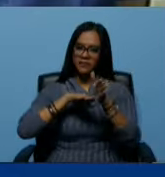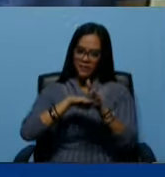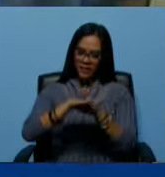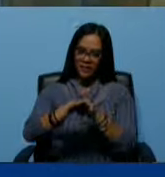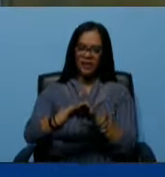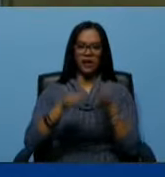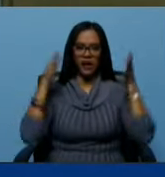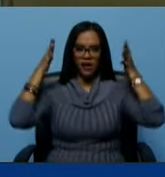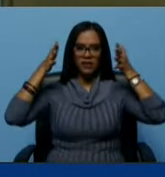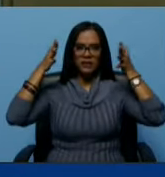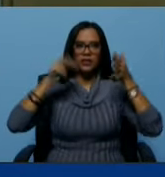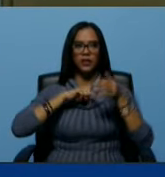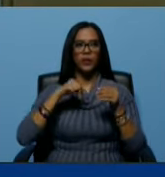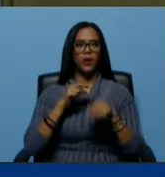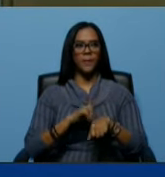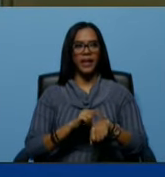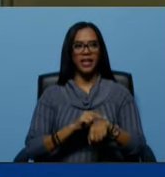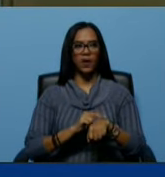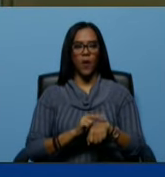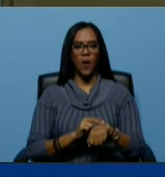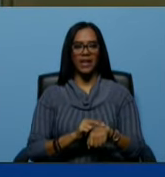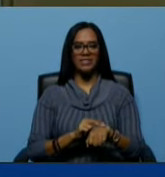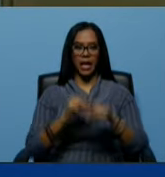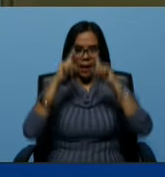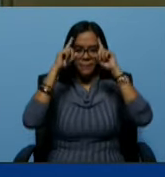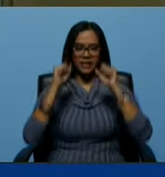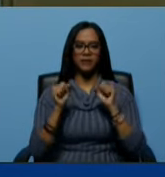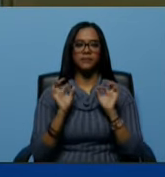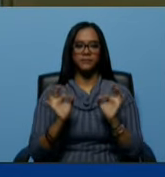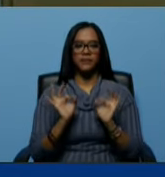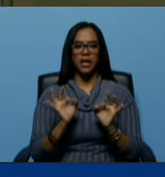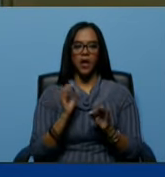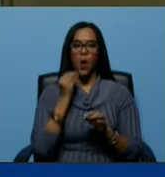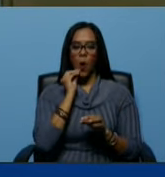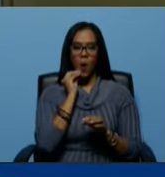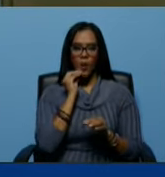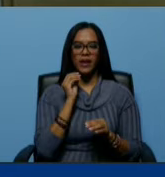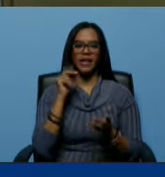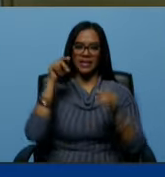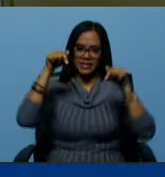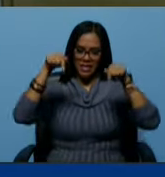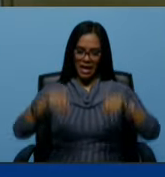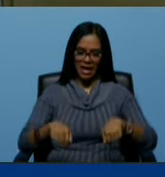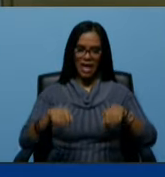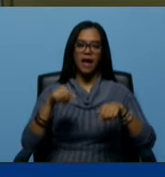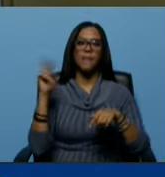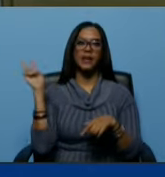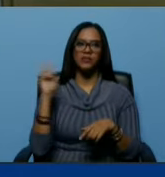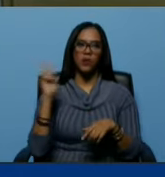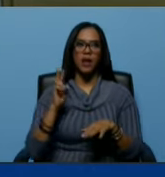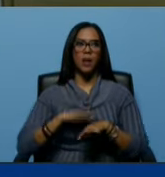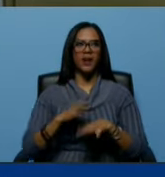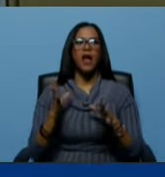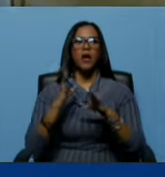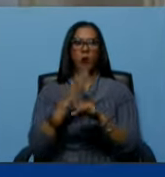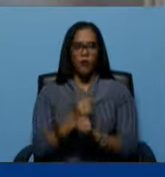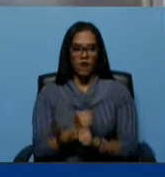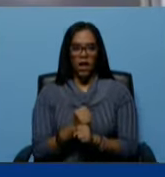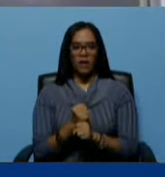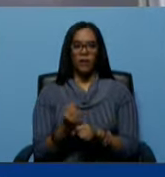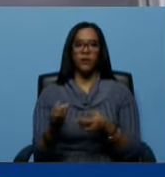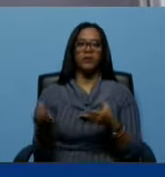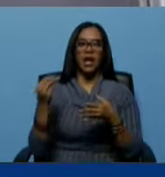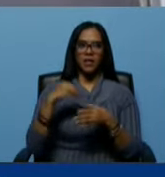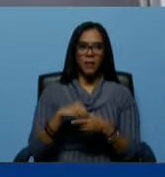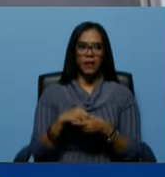formación de nuestros médicos especialistas, médicos jóvenes que se han quedado en nuestra patria porque han confiado, pero además